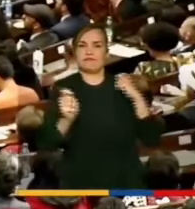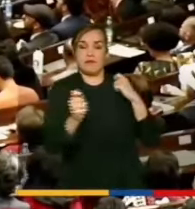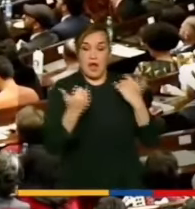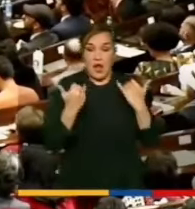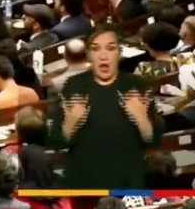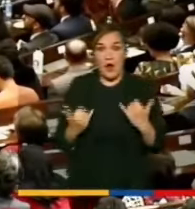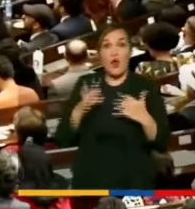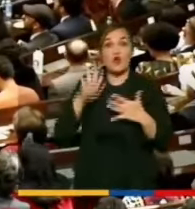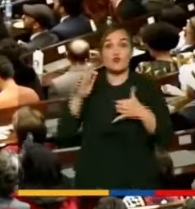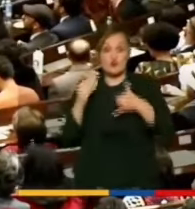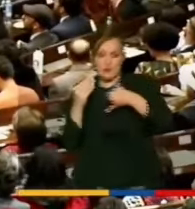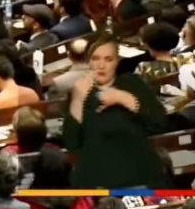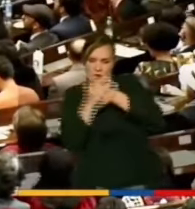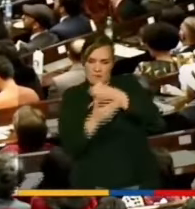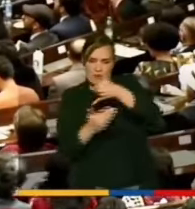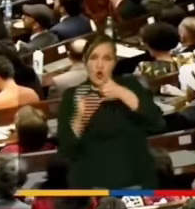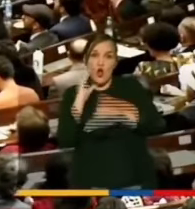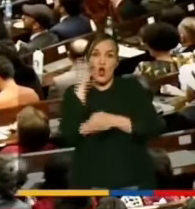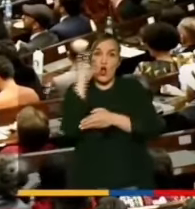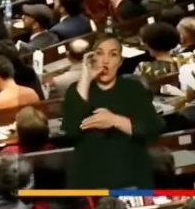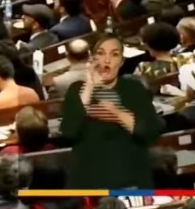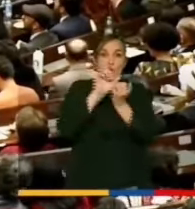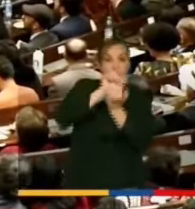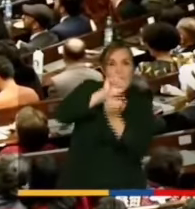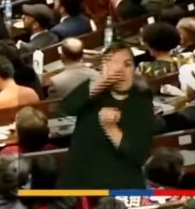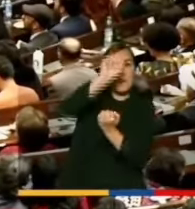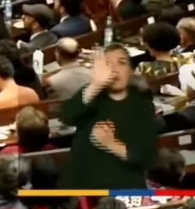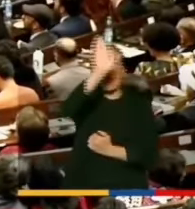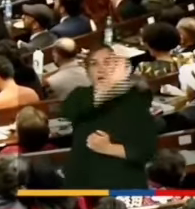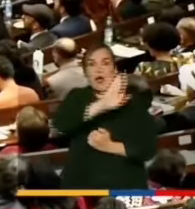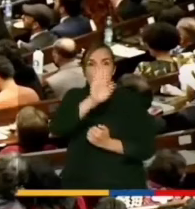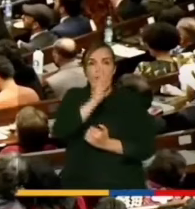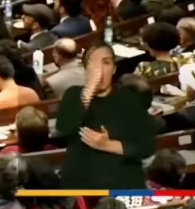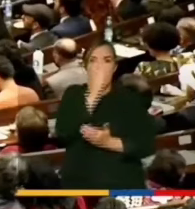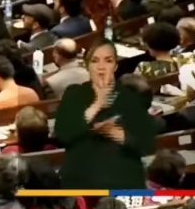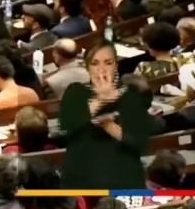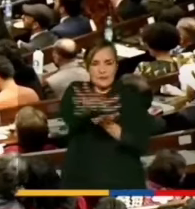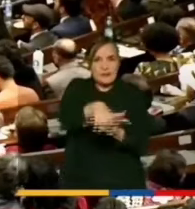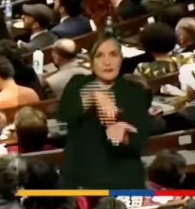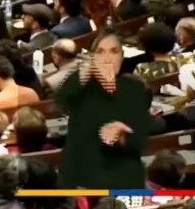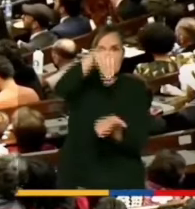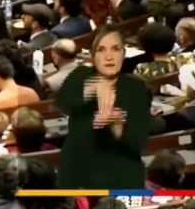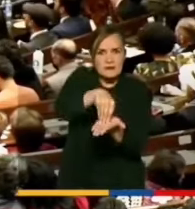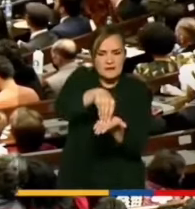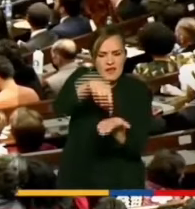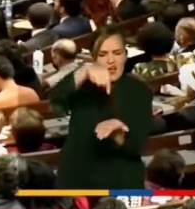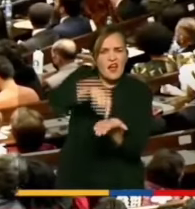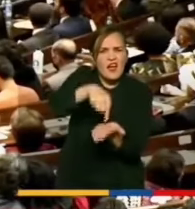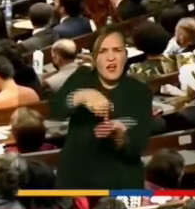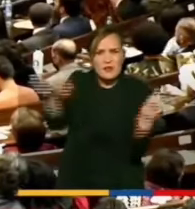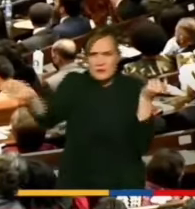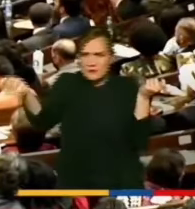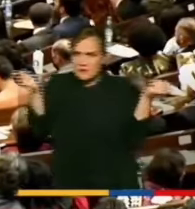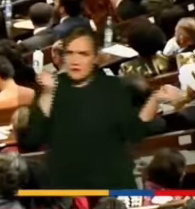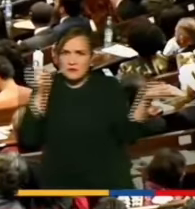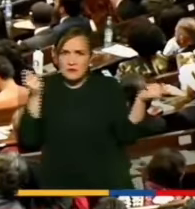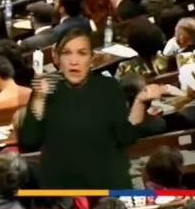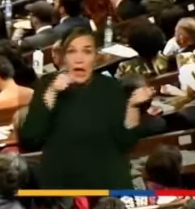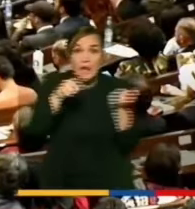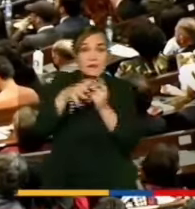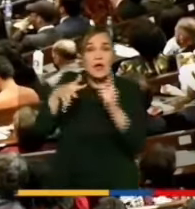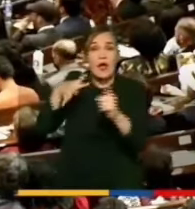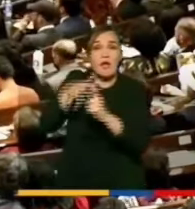geopolítico centralista que nos lleva al atraso a la pobreza y a la guerra,